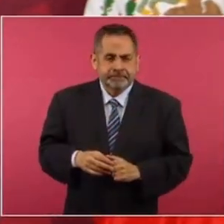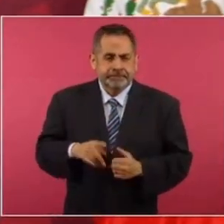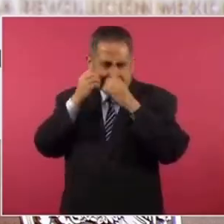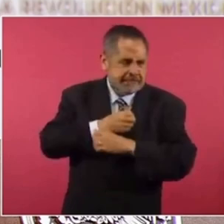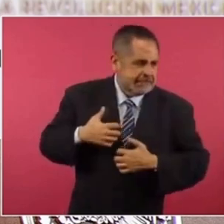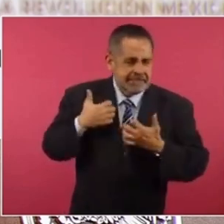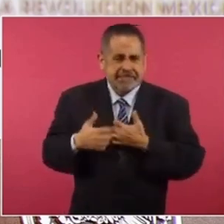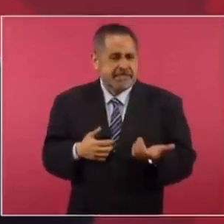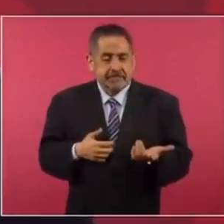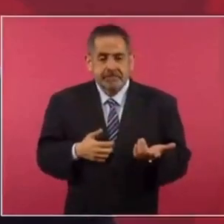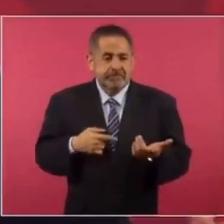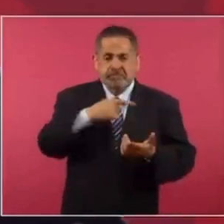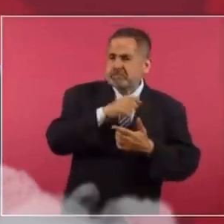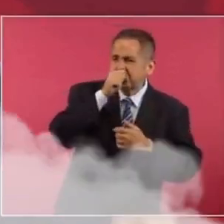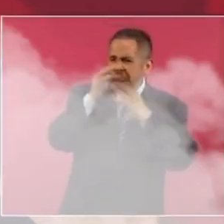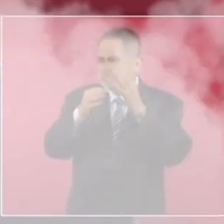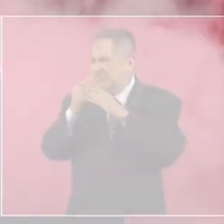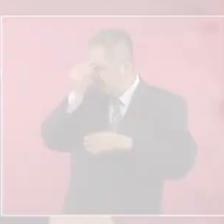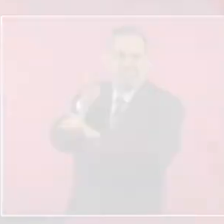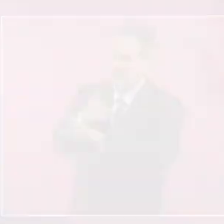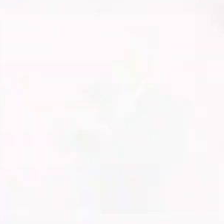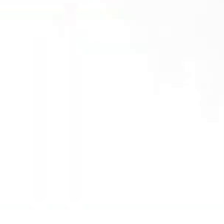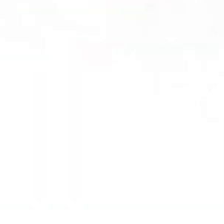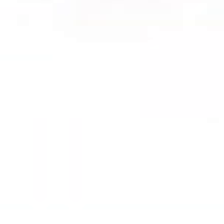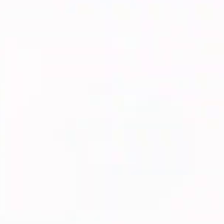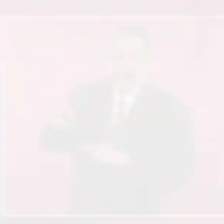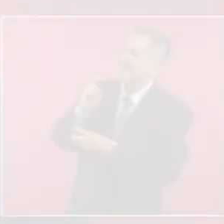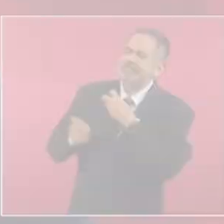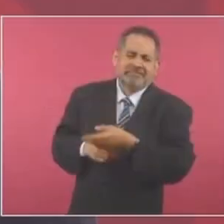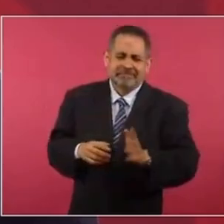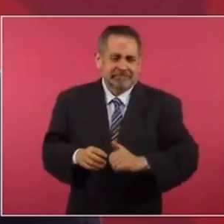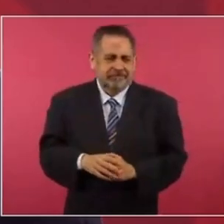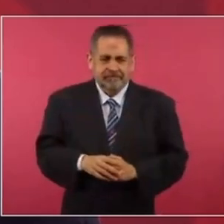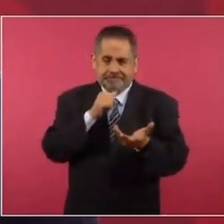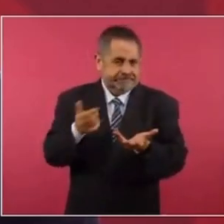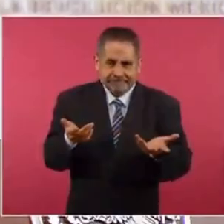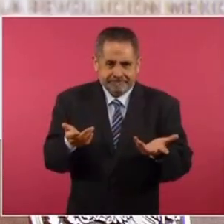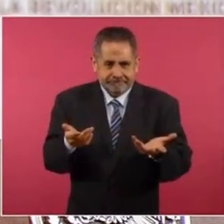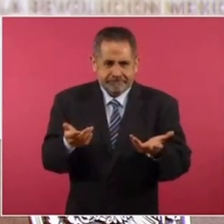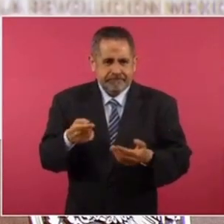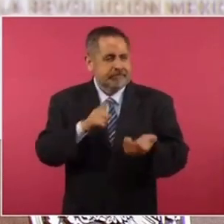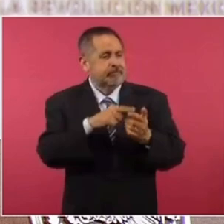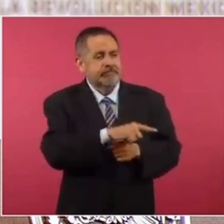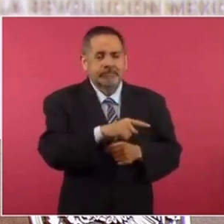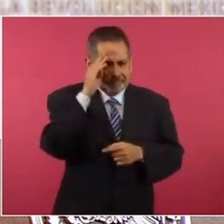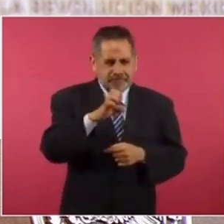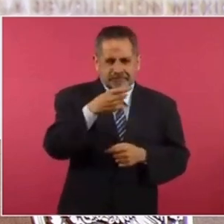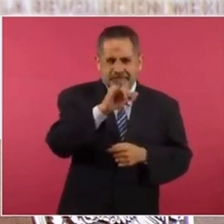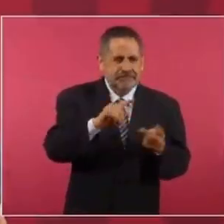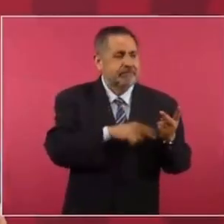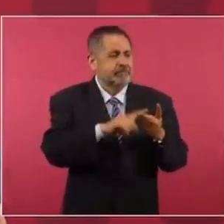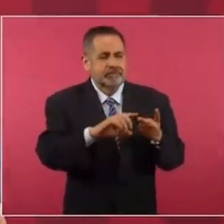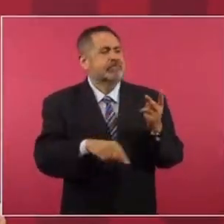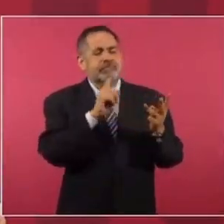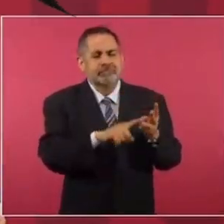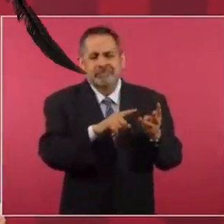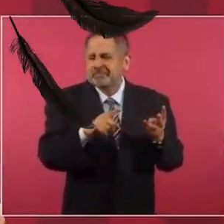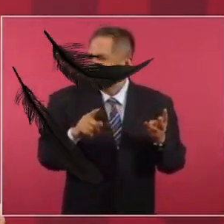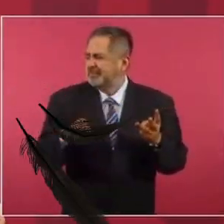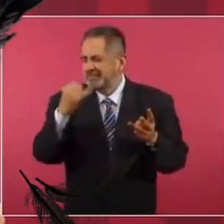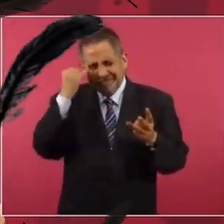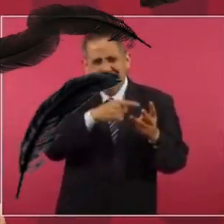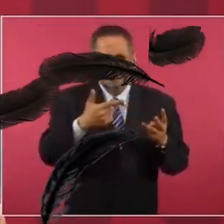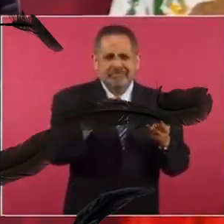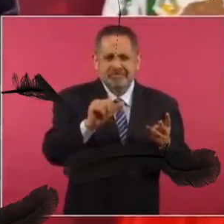mucho coraje y han desatado campañas de desprestigio, guerras sucias, cuando no es el plan del señor X, es el plan Chachalaca, o el